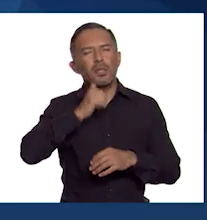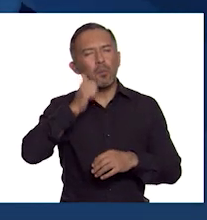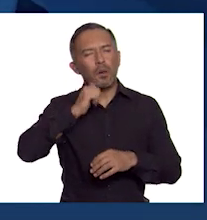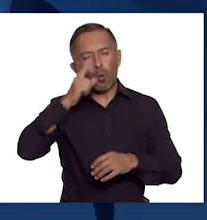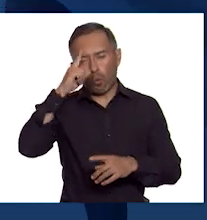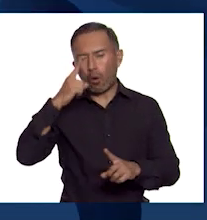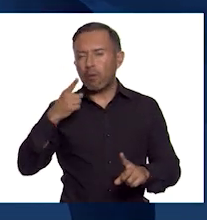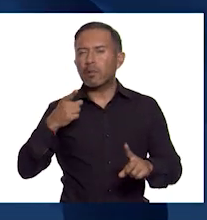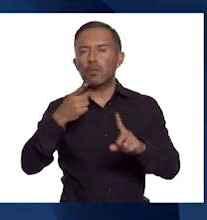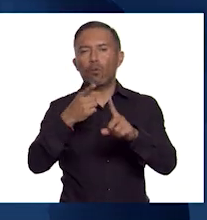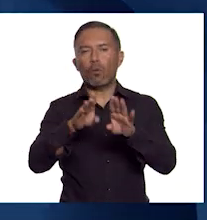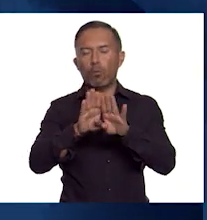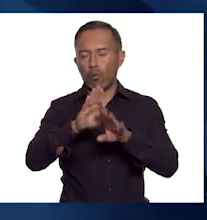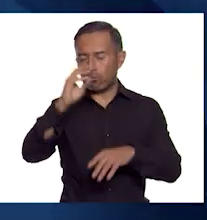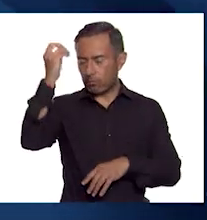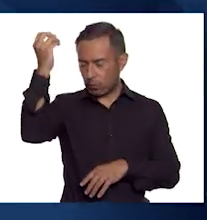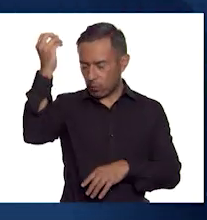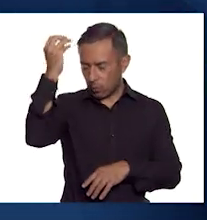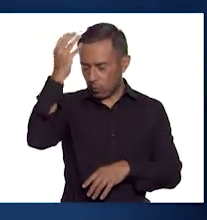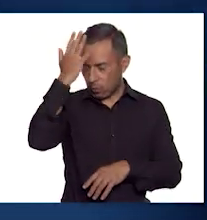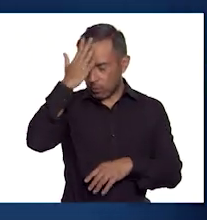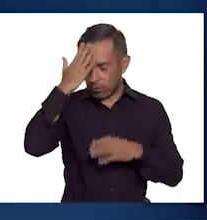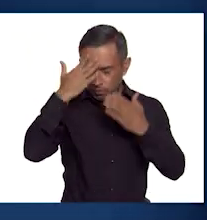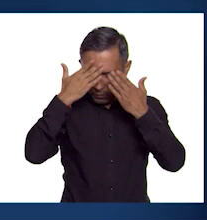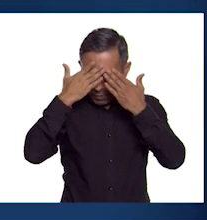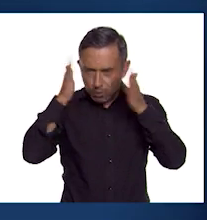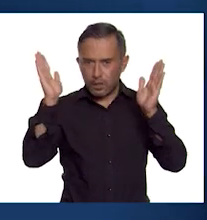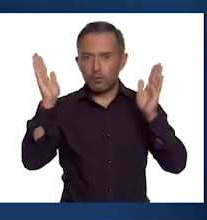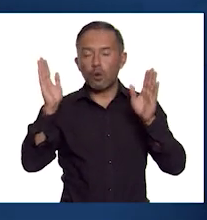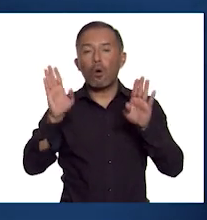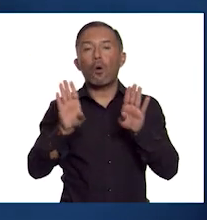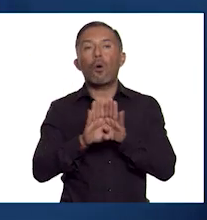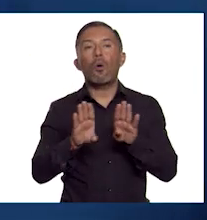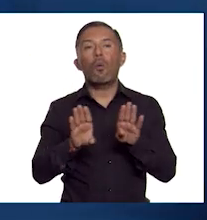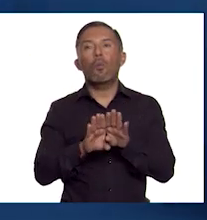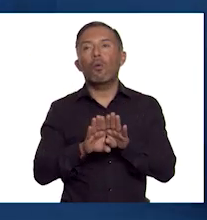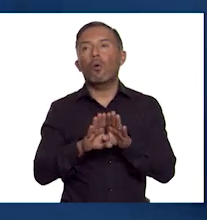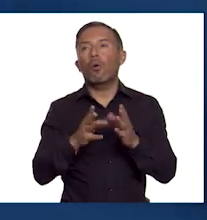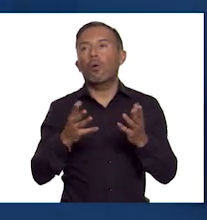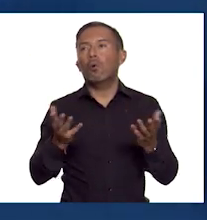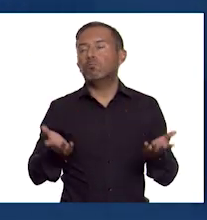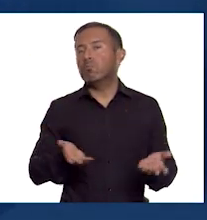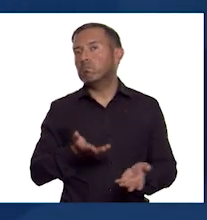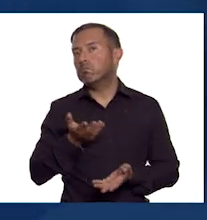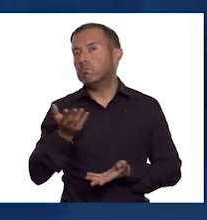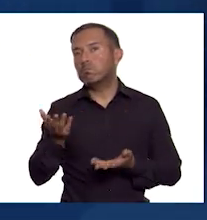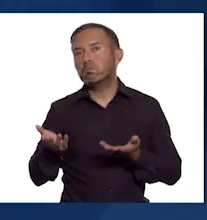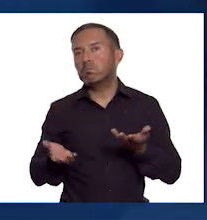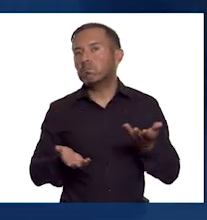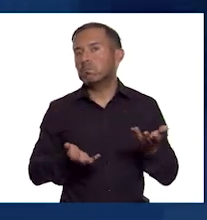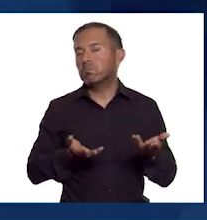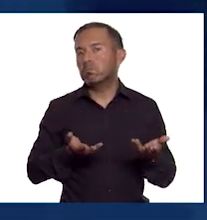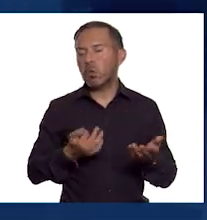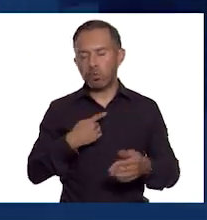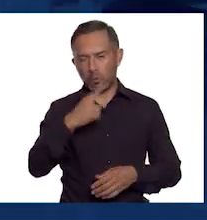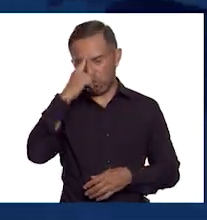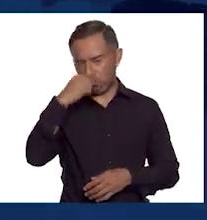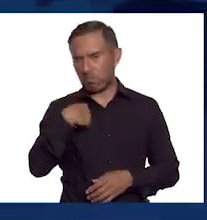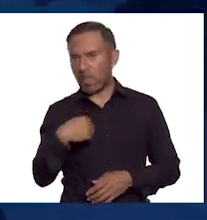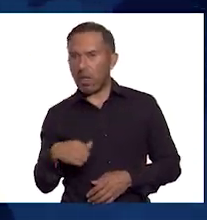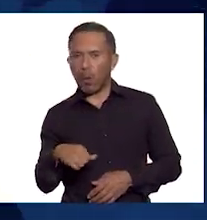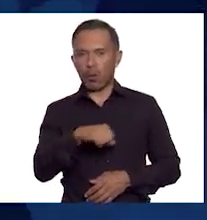es la iluminación y la iluminación no como algo, una actitud egoísta,